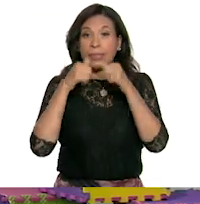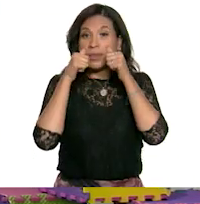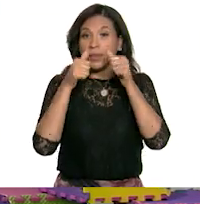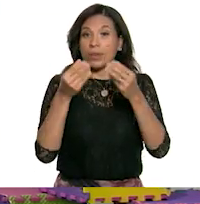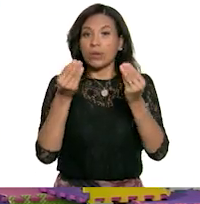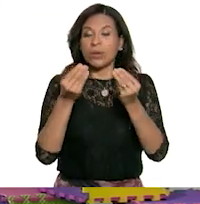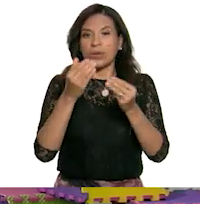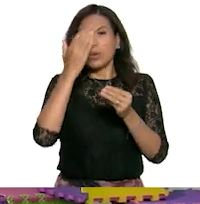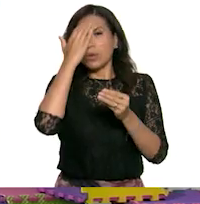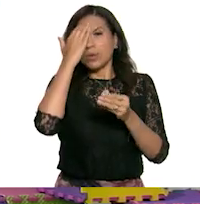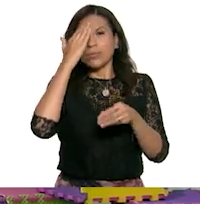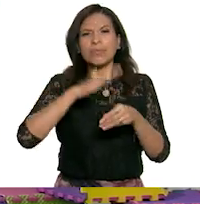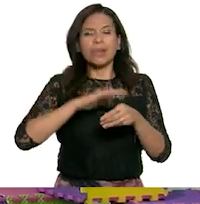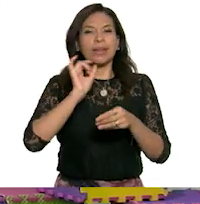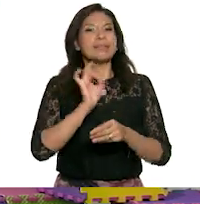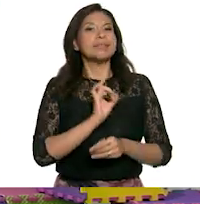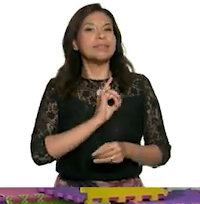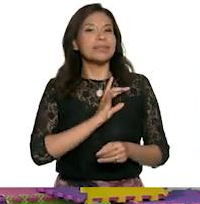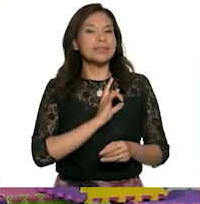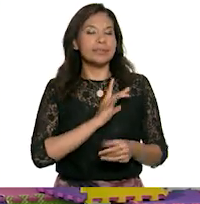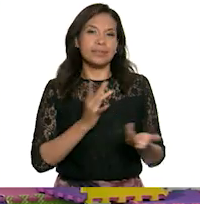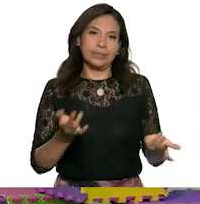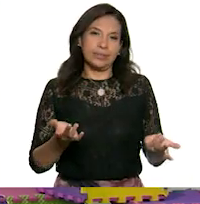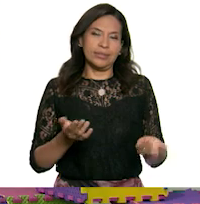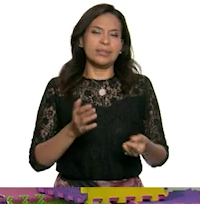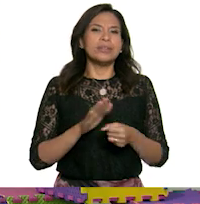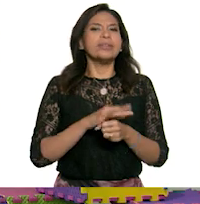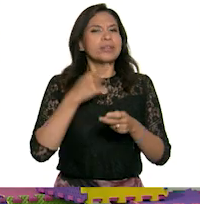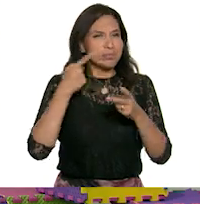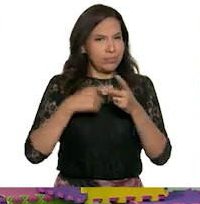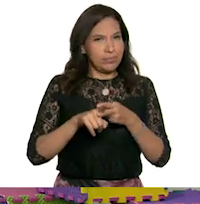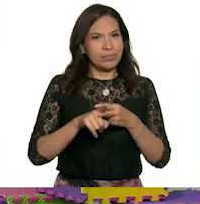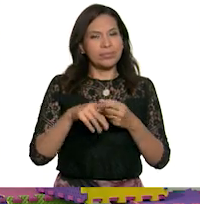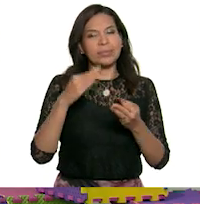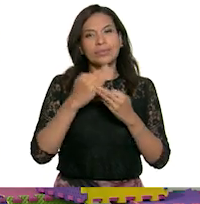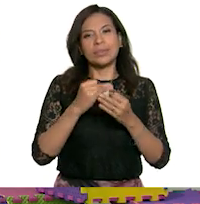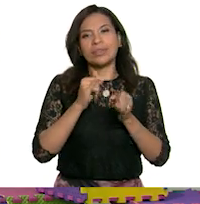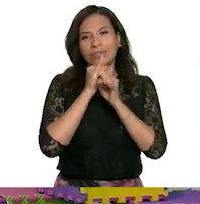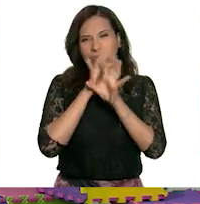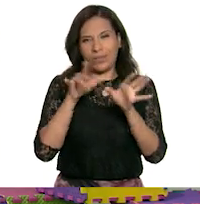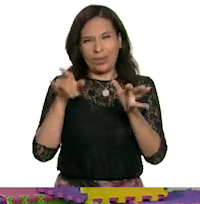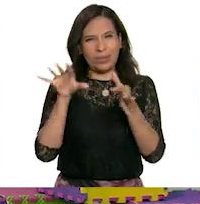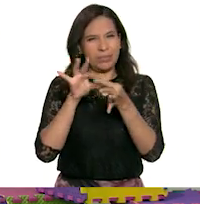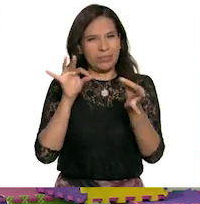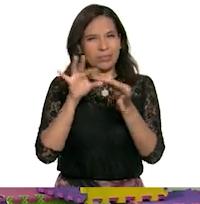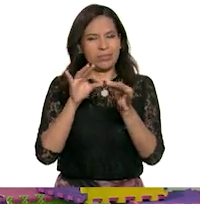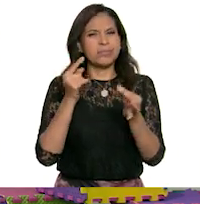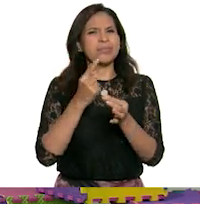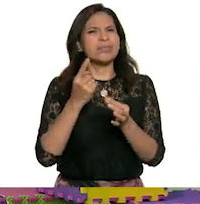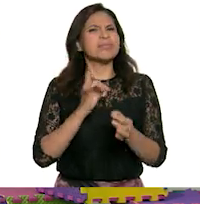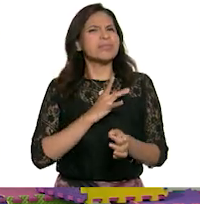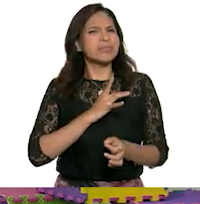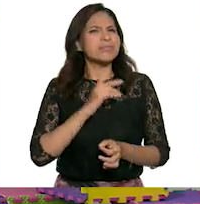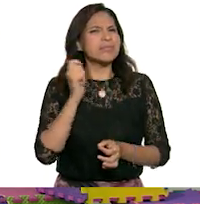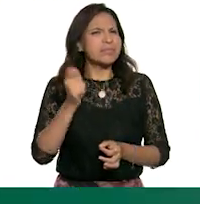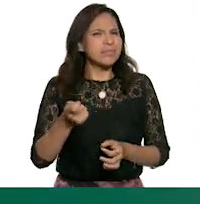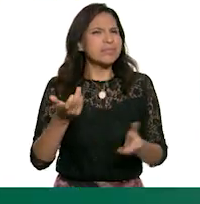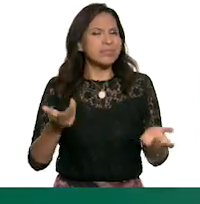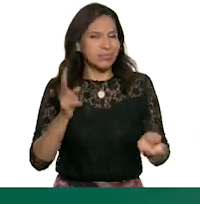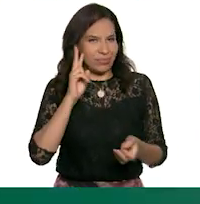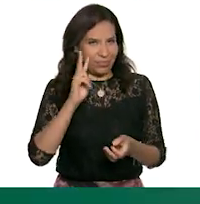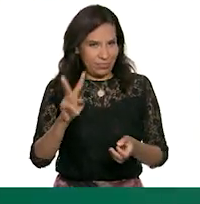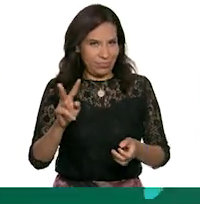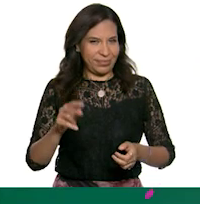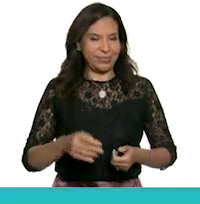para conocer más acerca del miedo. Y bueno, ¿por qué no empezamos con el informativo y que ellos nos expliquen qué es el miedo? ¡Vamos a